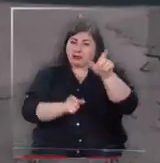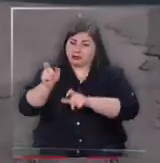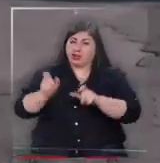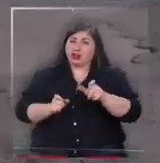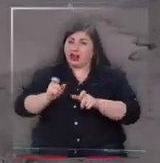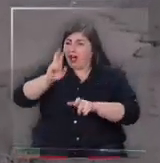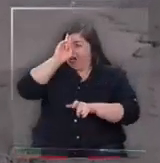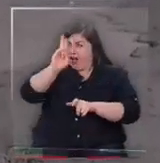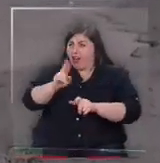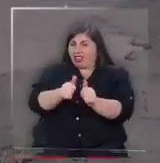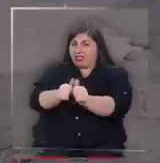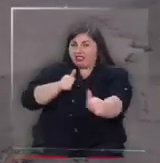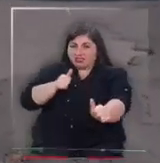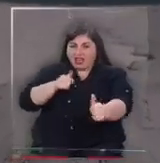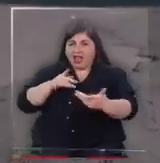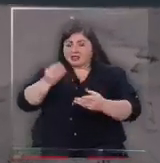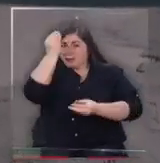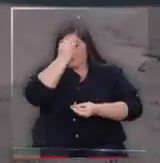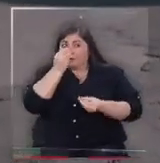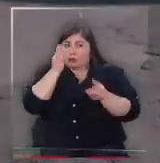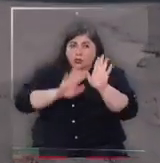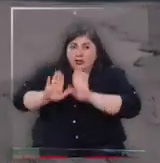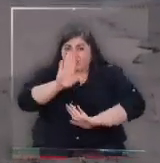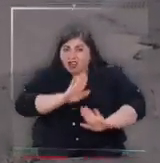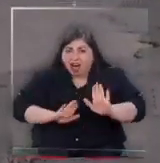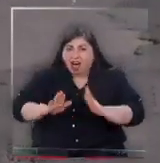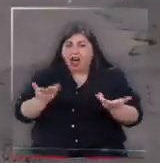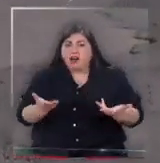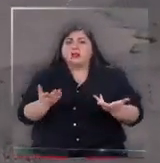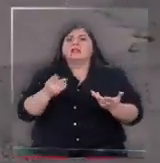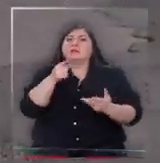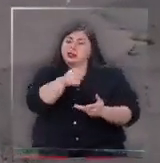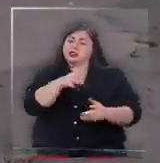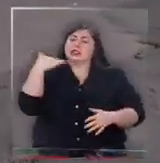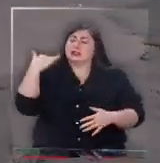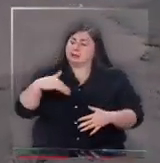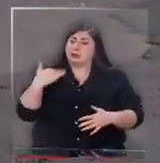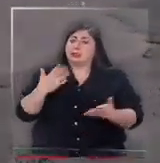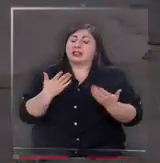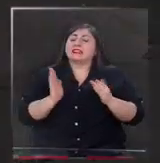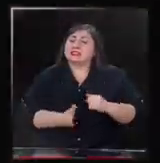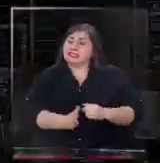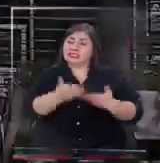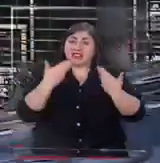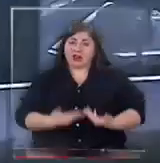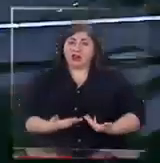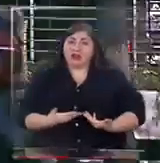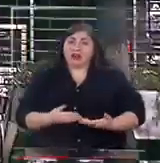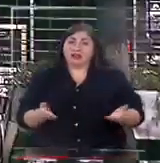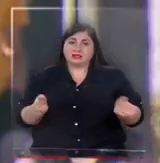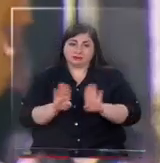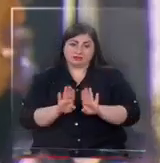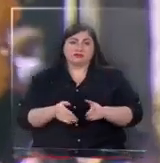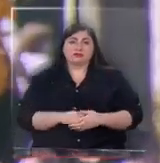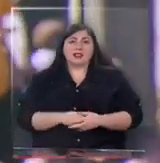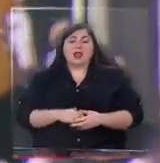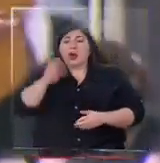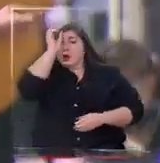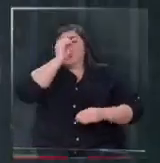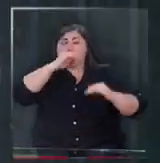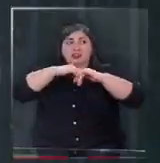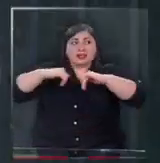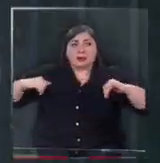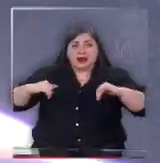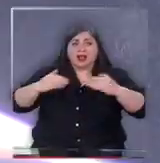vaya a tener las distancias ni todas las precauciones. Por eso creo que es necesario continuar con lo que se está haciendo ahora. La opinión está dividida. La